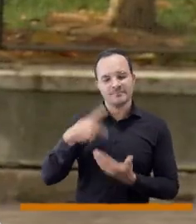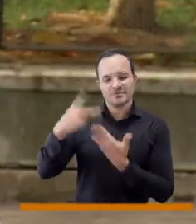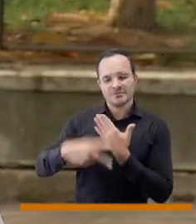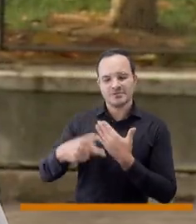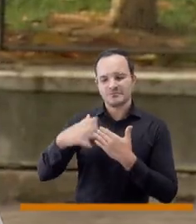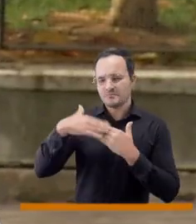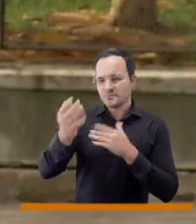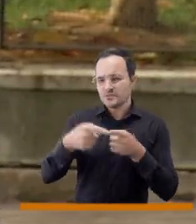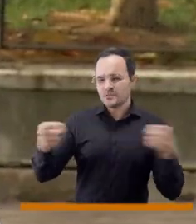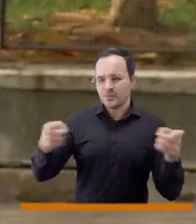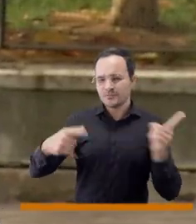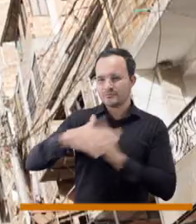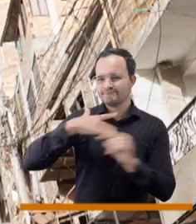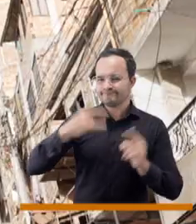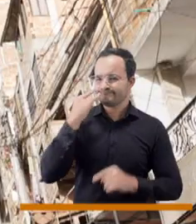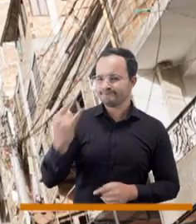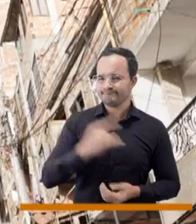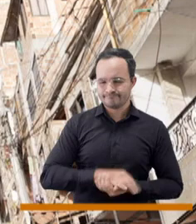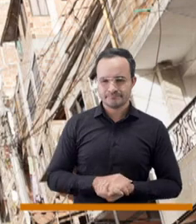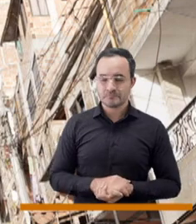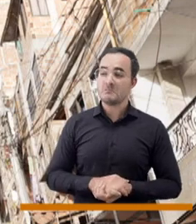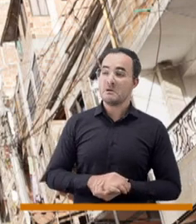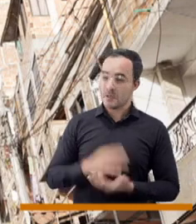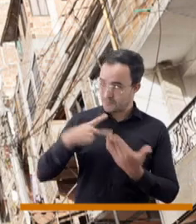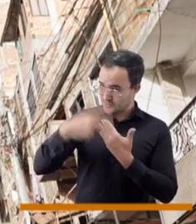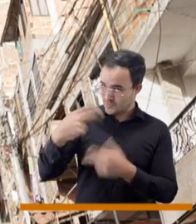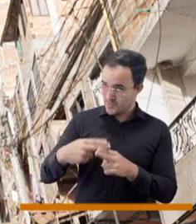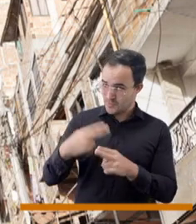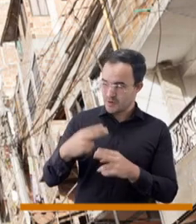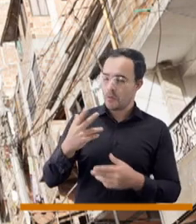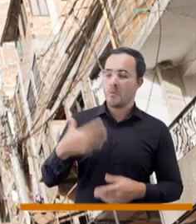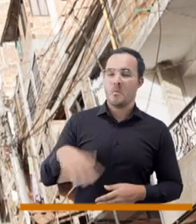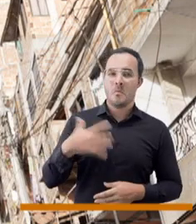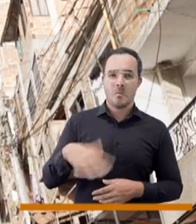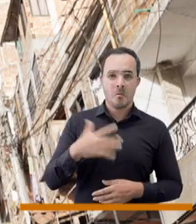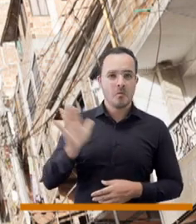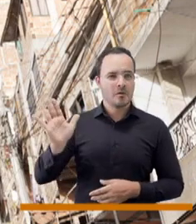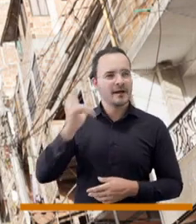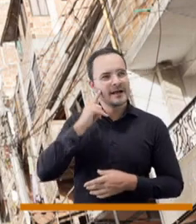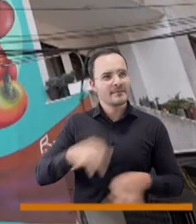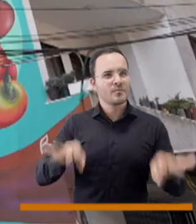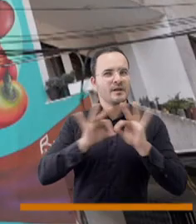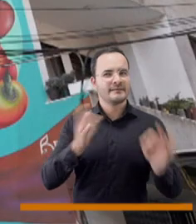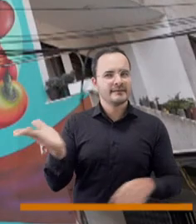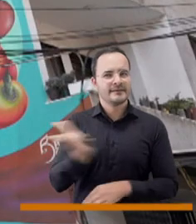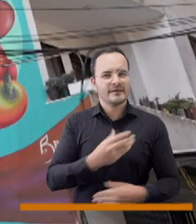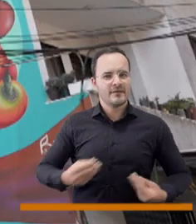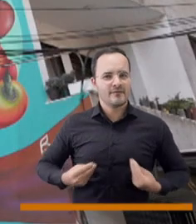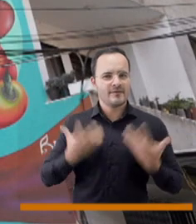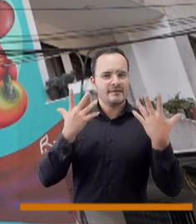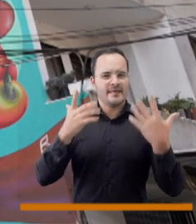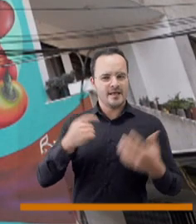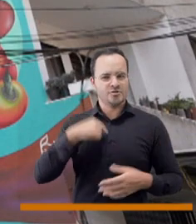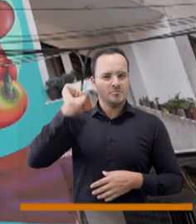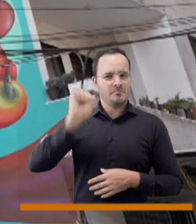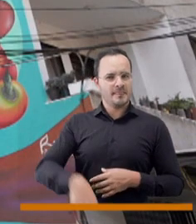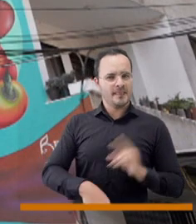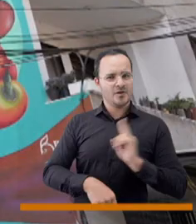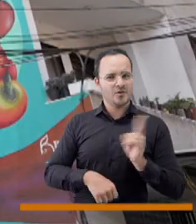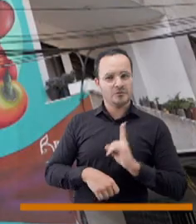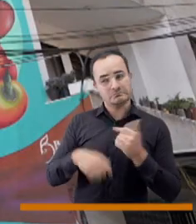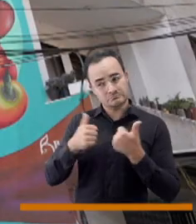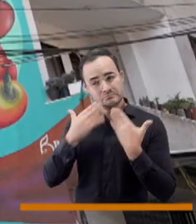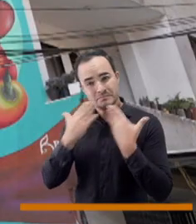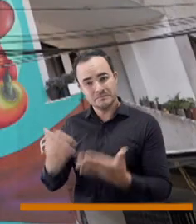vida me importa, que es un proyecto muy interesante que ahorita podemos conversar sobre él. Tu vida me importa, me encanta. Pues bueno, usted viene